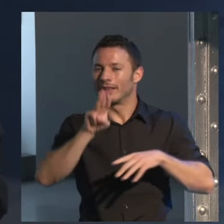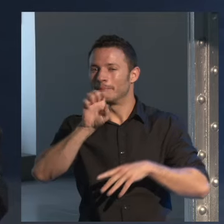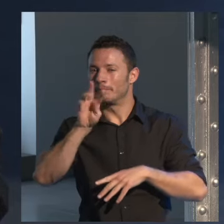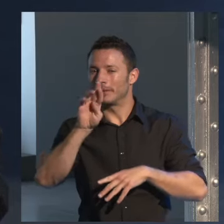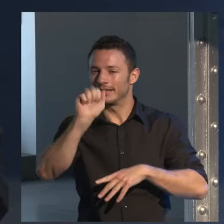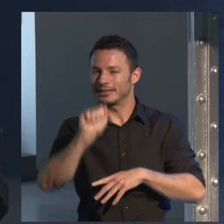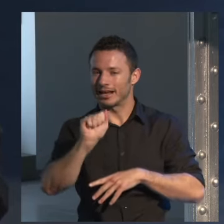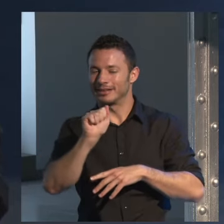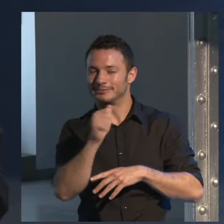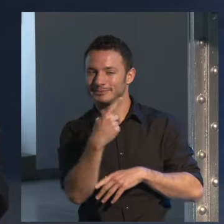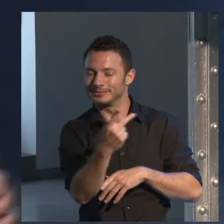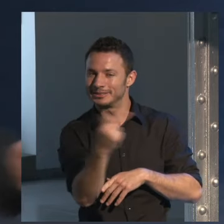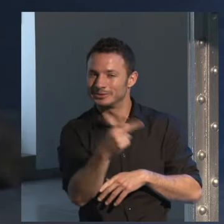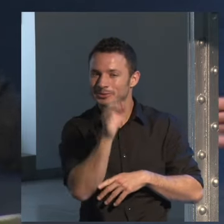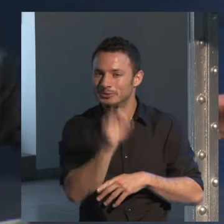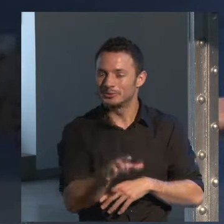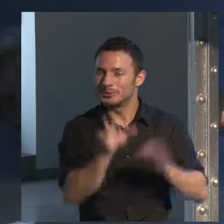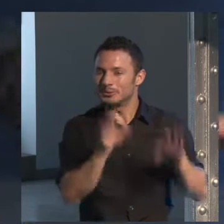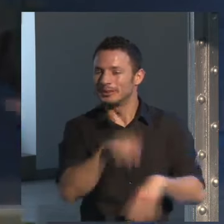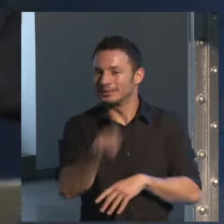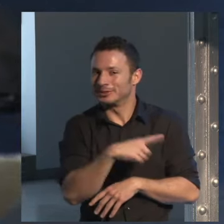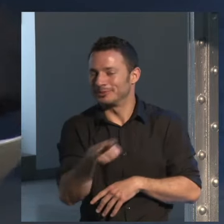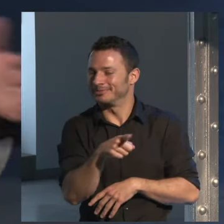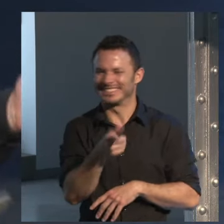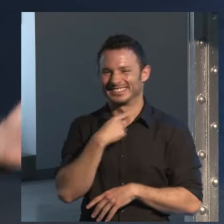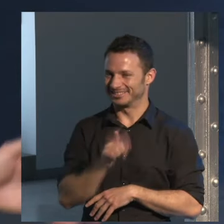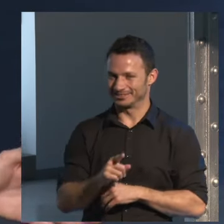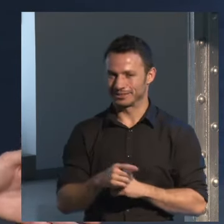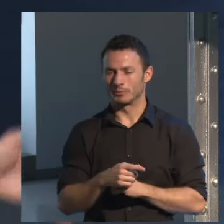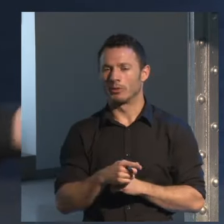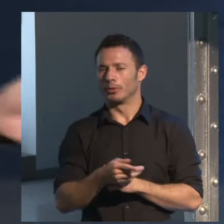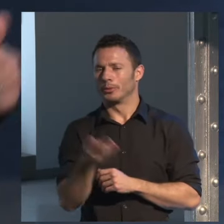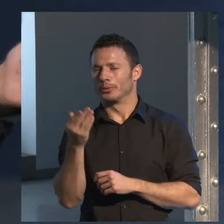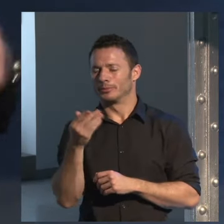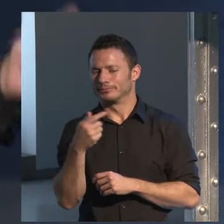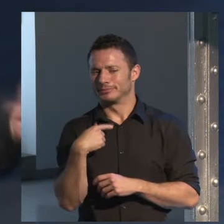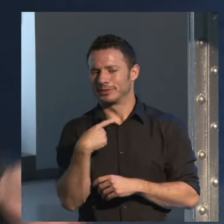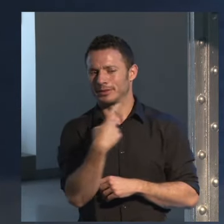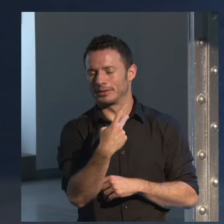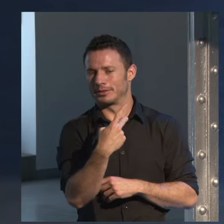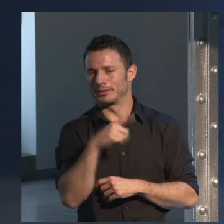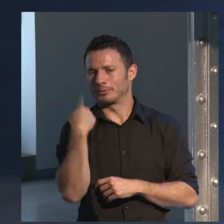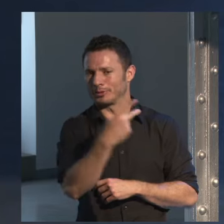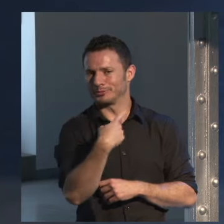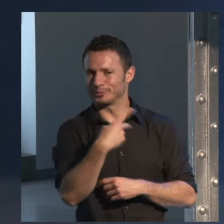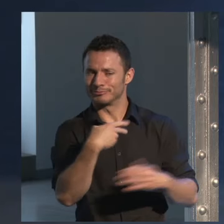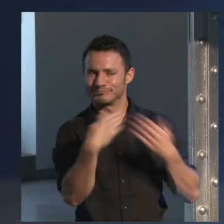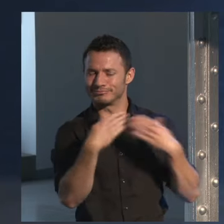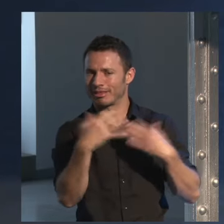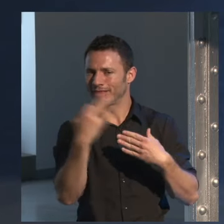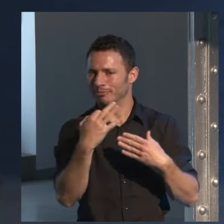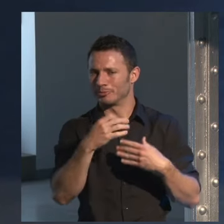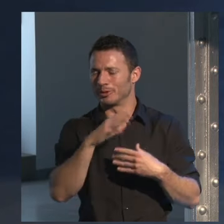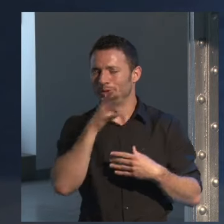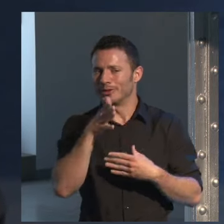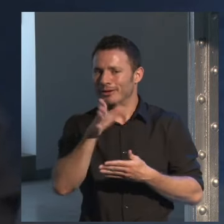especialmente. Oye, luego he encontrado un dato en internet, que lo tengo que confirmar contigo, porque en internet aparecen las cosas y luego uno nunca sabe si es verdad,